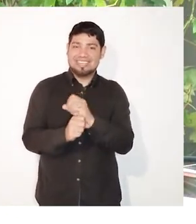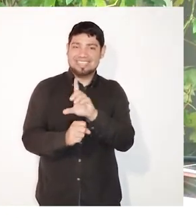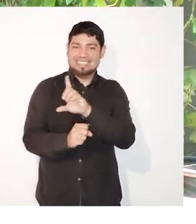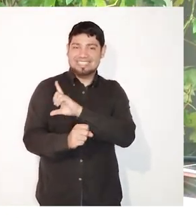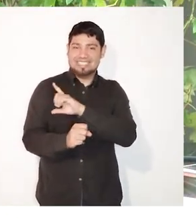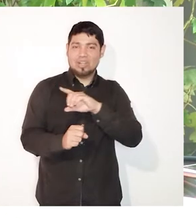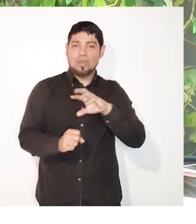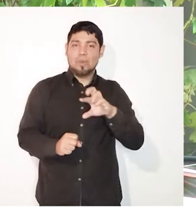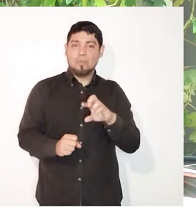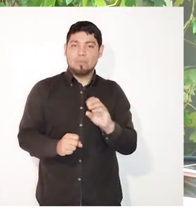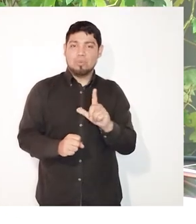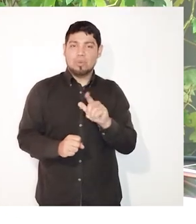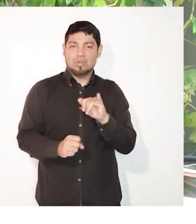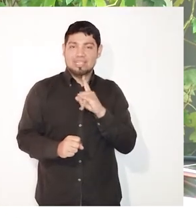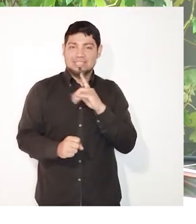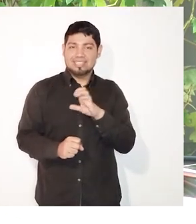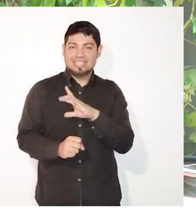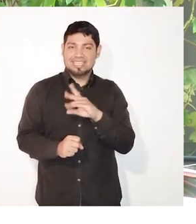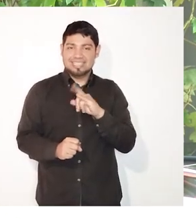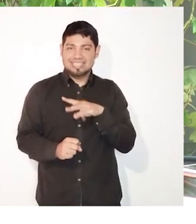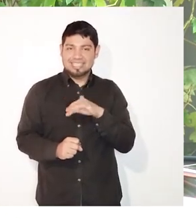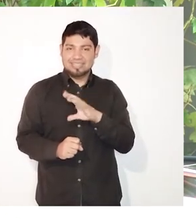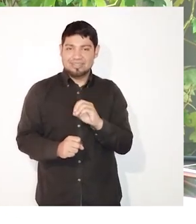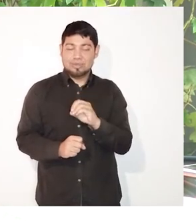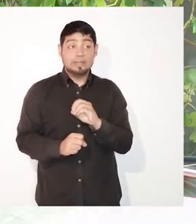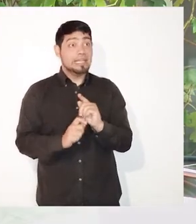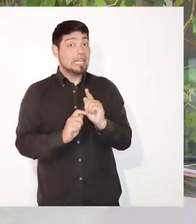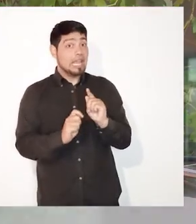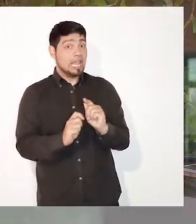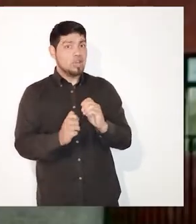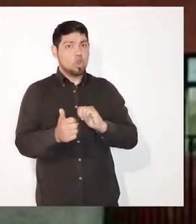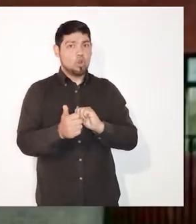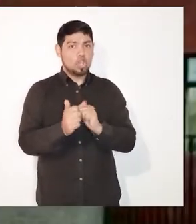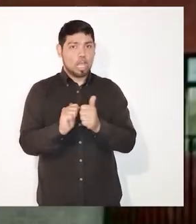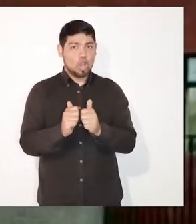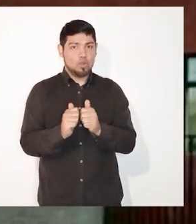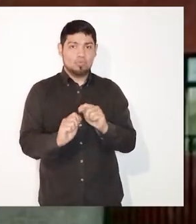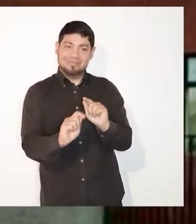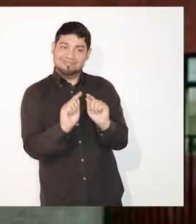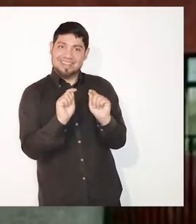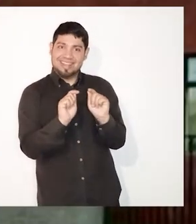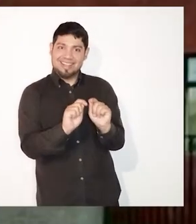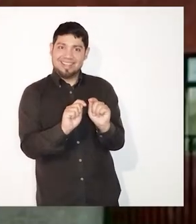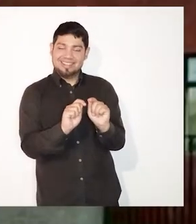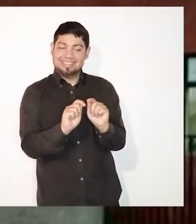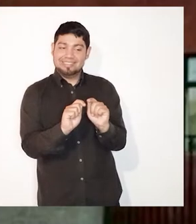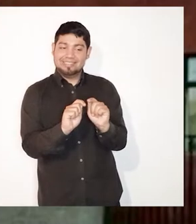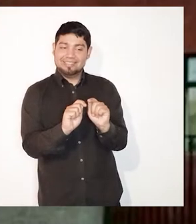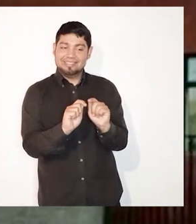y por un concurso que había de la empresa portadora de Estaral,